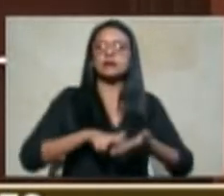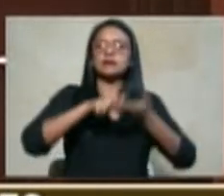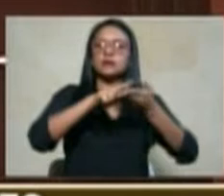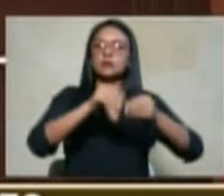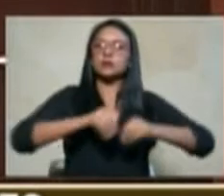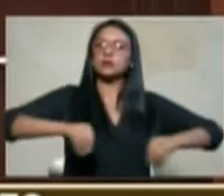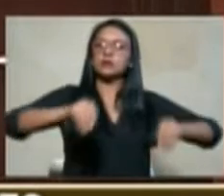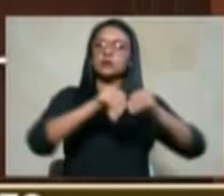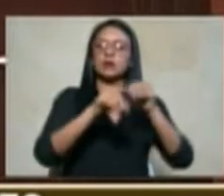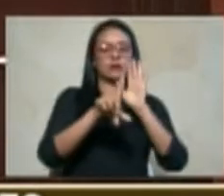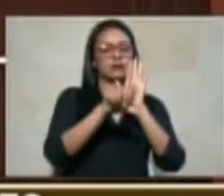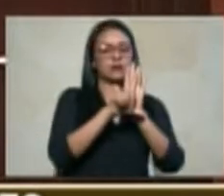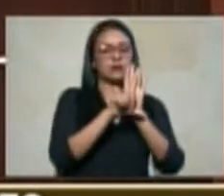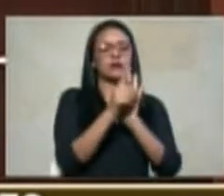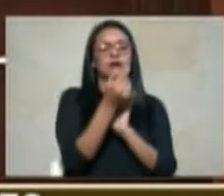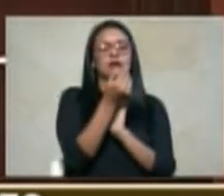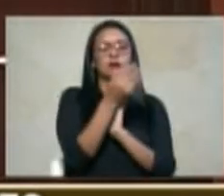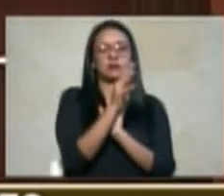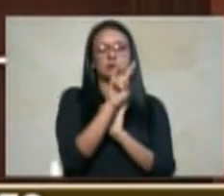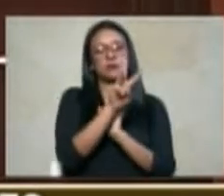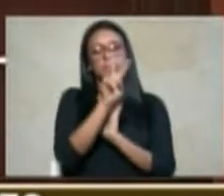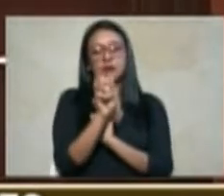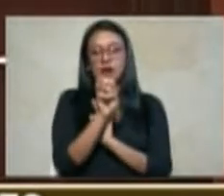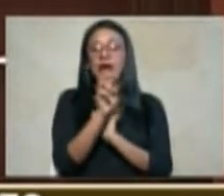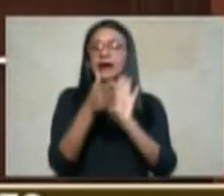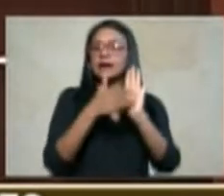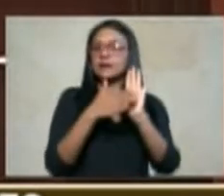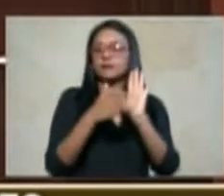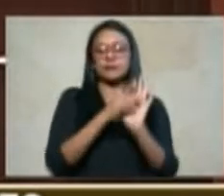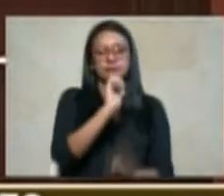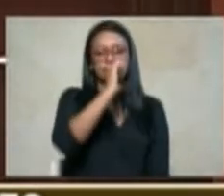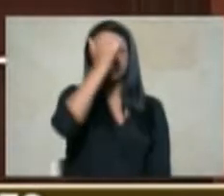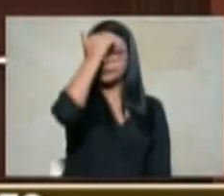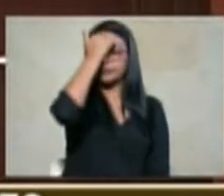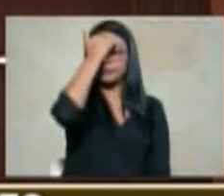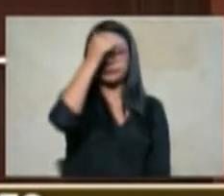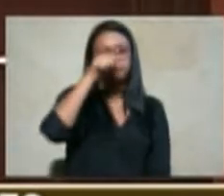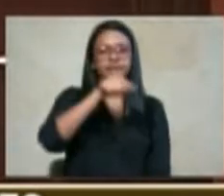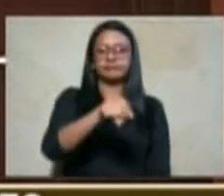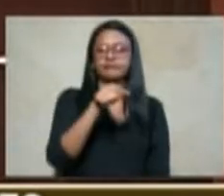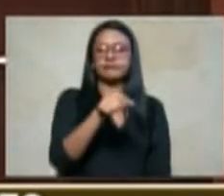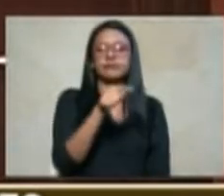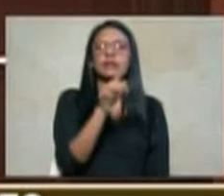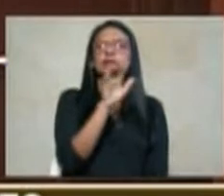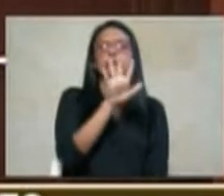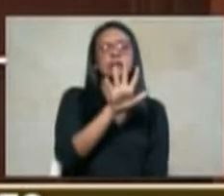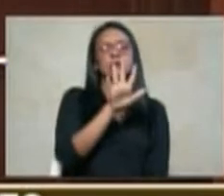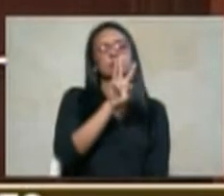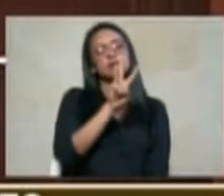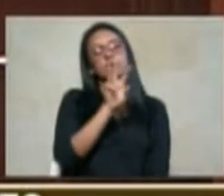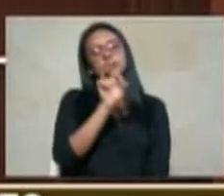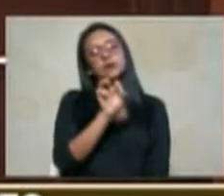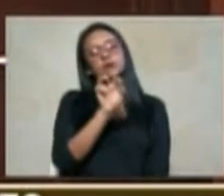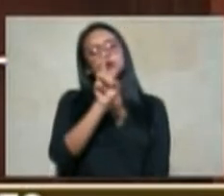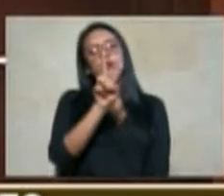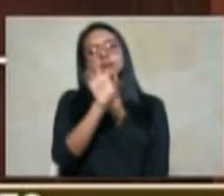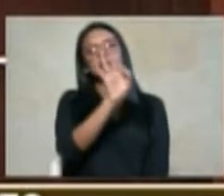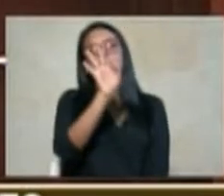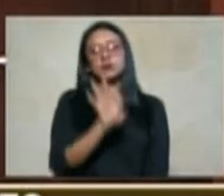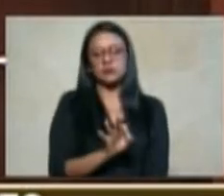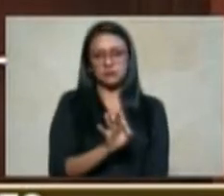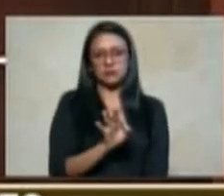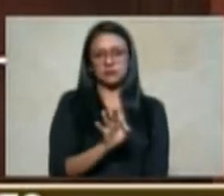es el argumento en virtud del cual el 53.2% de los casos que se han